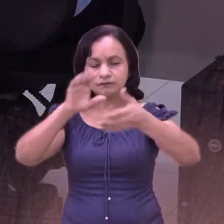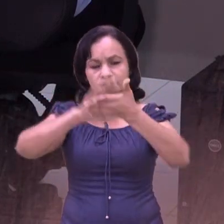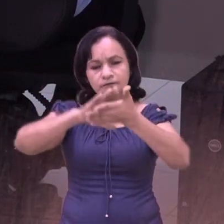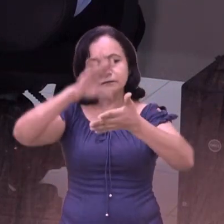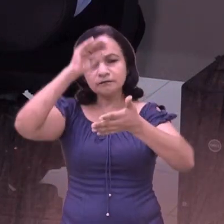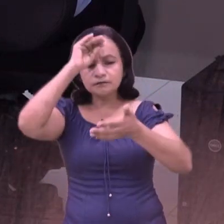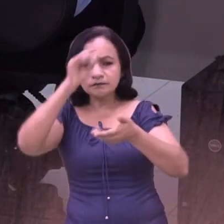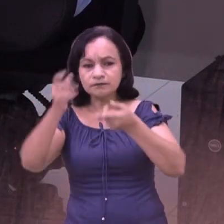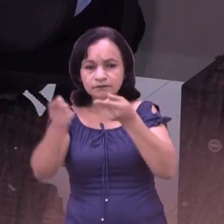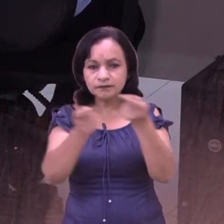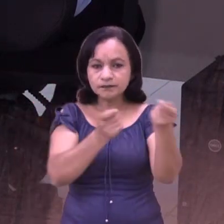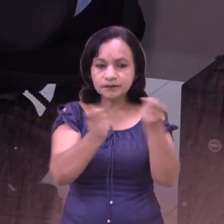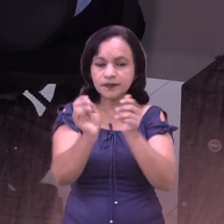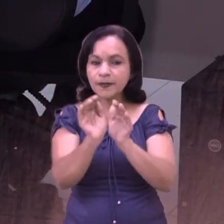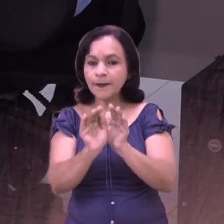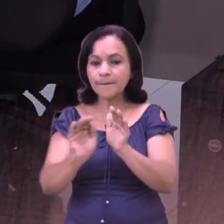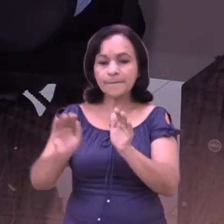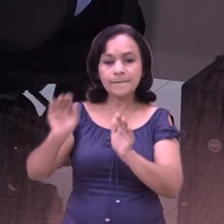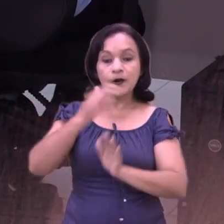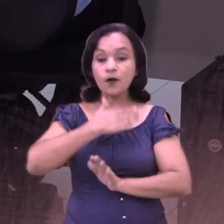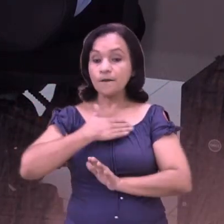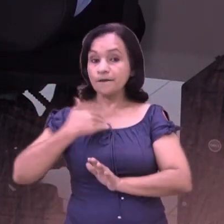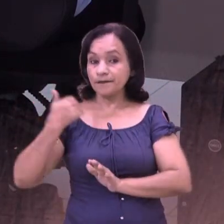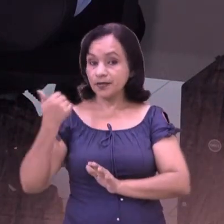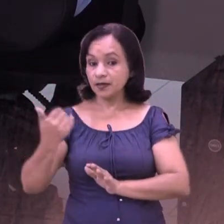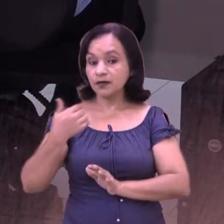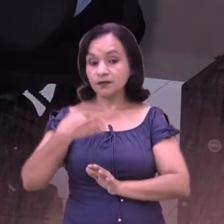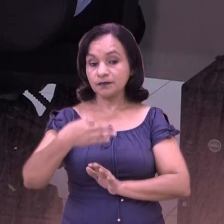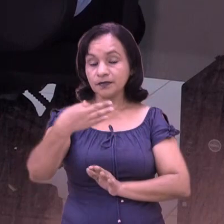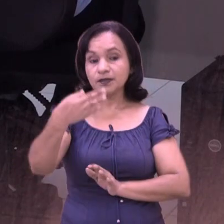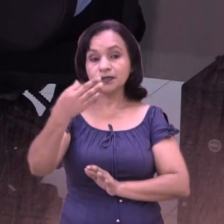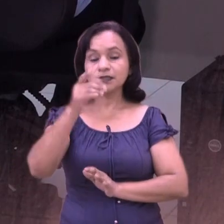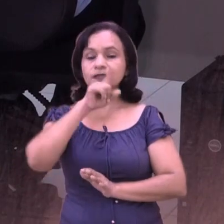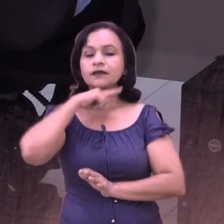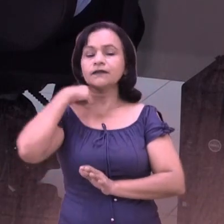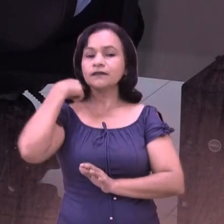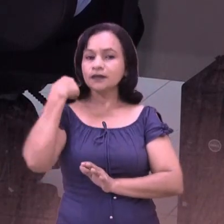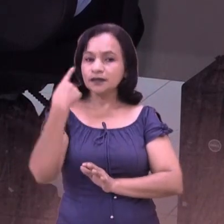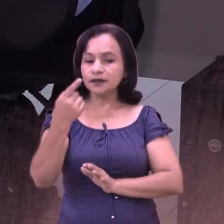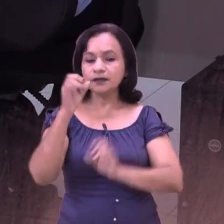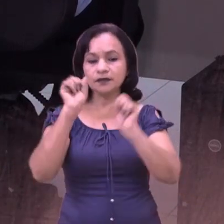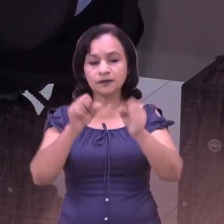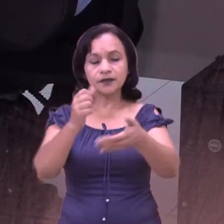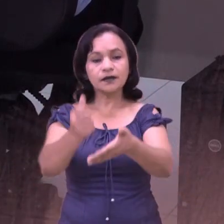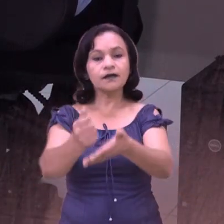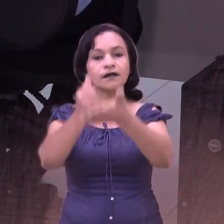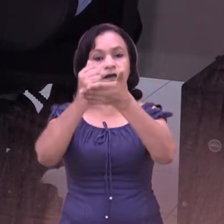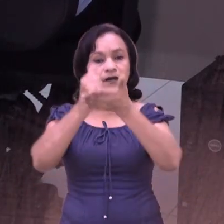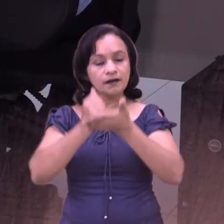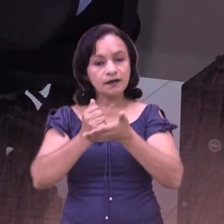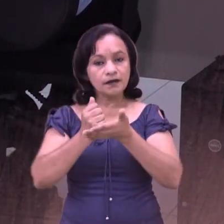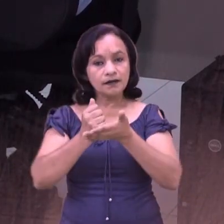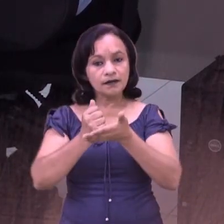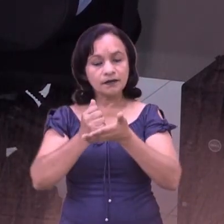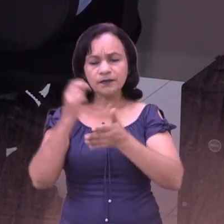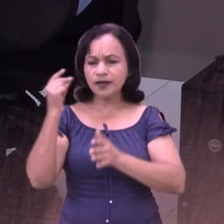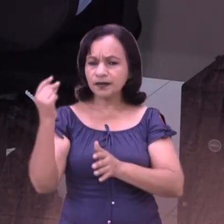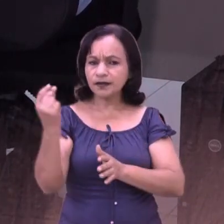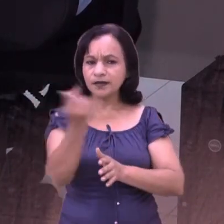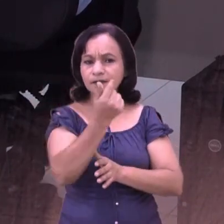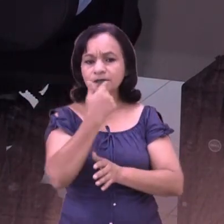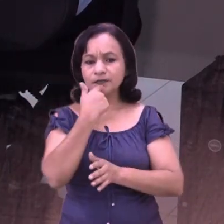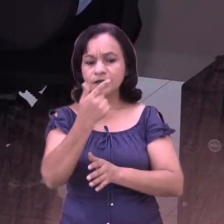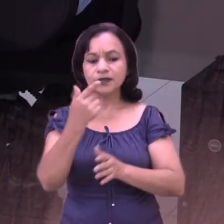salgan capacitados para hacer un monitoreo de mayor calidad, más eficiente, que nos permita, digamos,